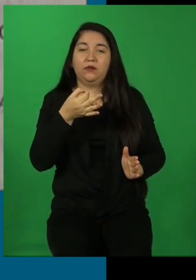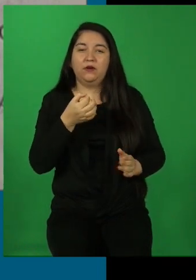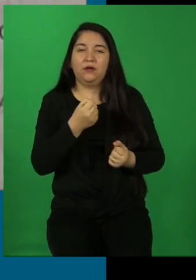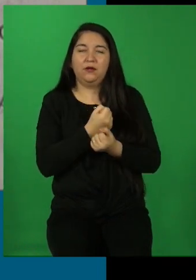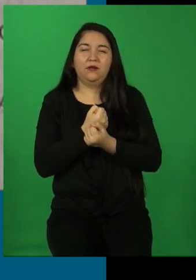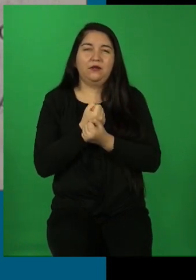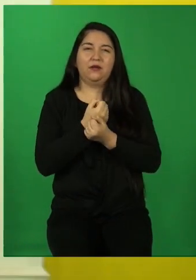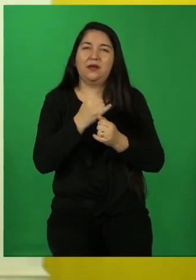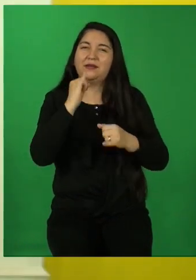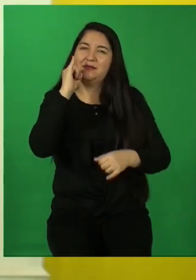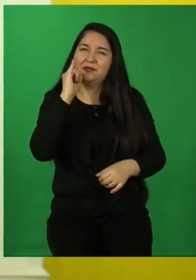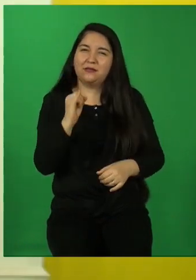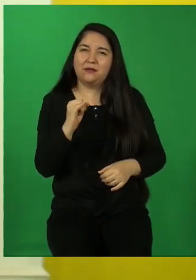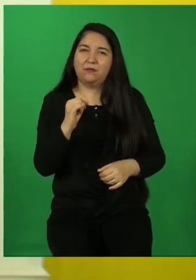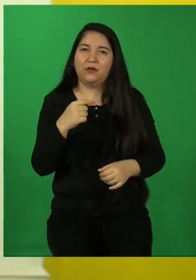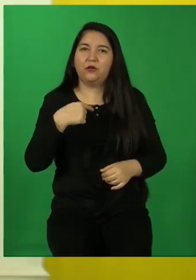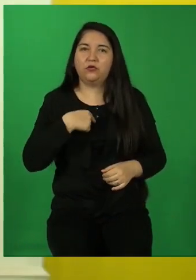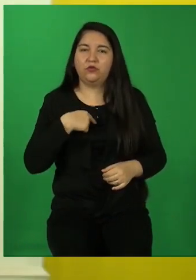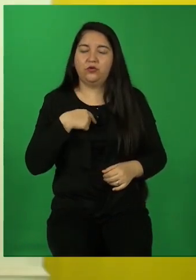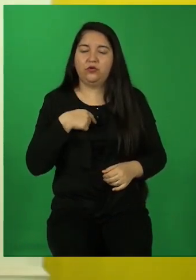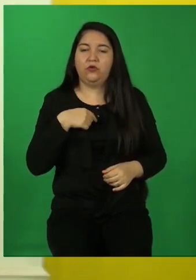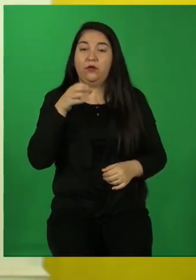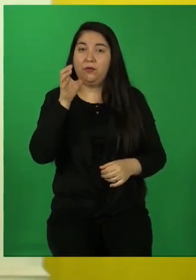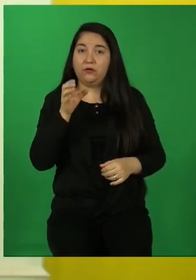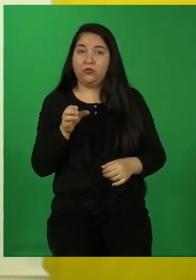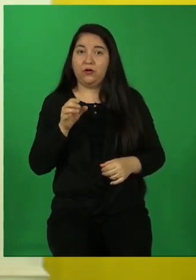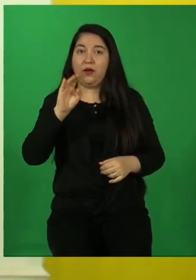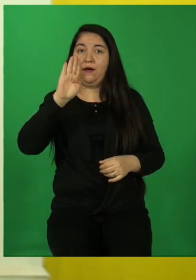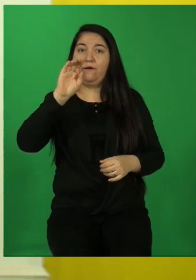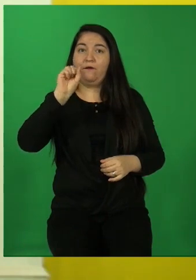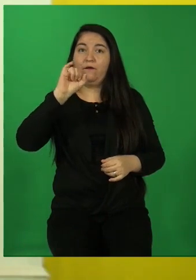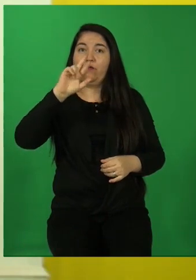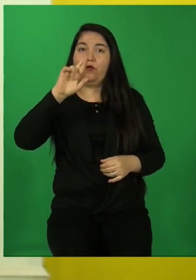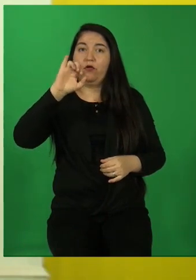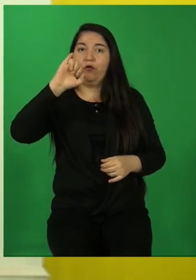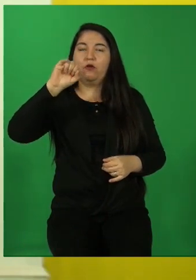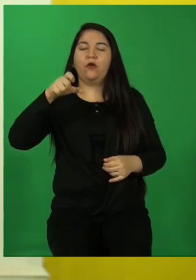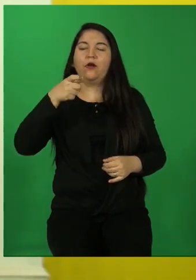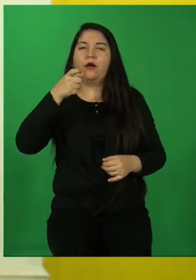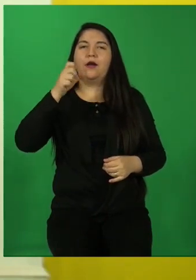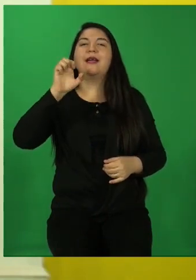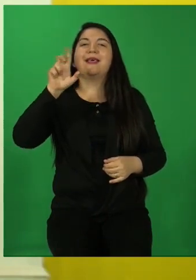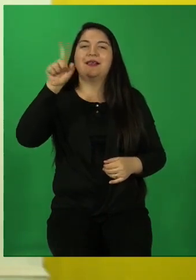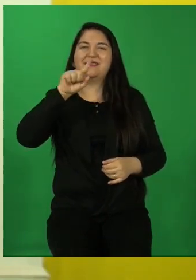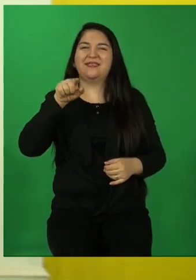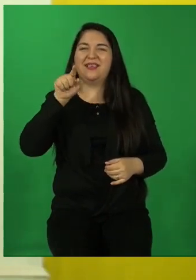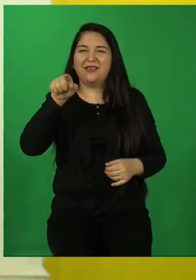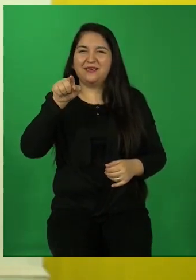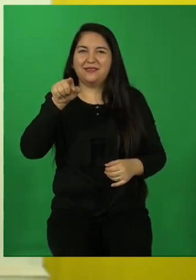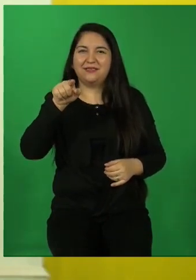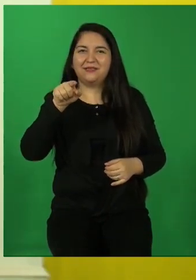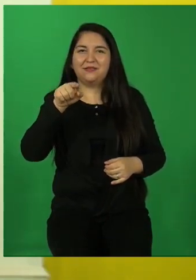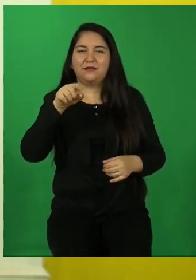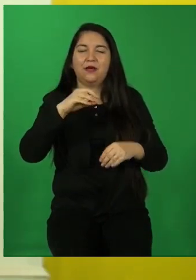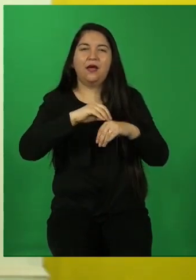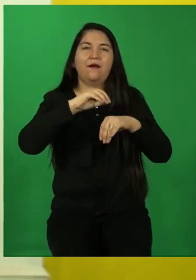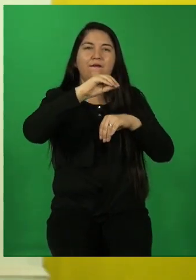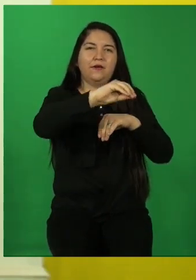soy yo, soy Borges. Si ustedes se dan cuenta, tenemos que el autor es Borges,